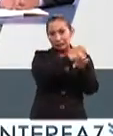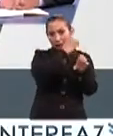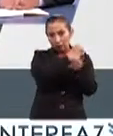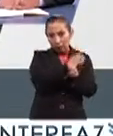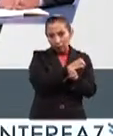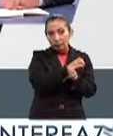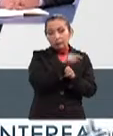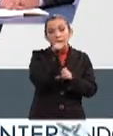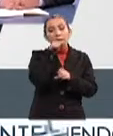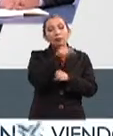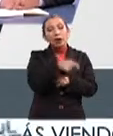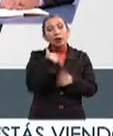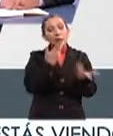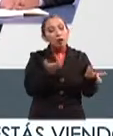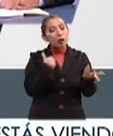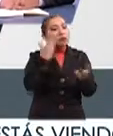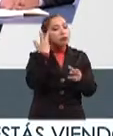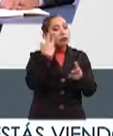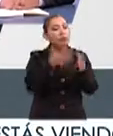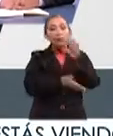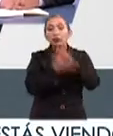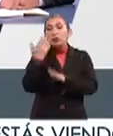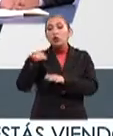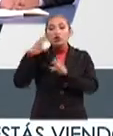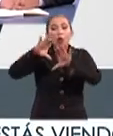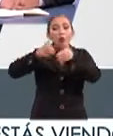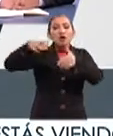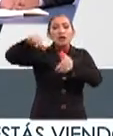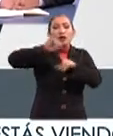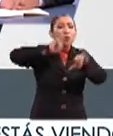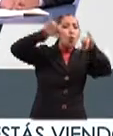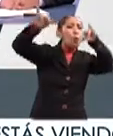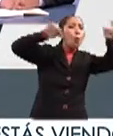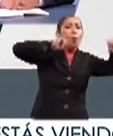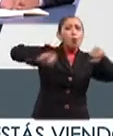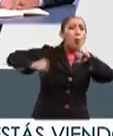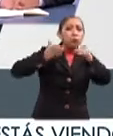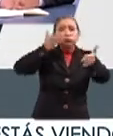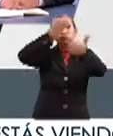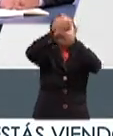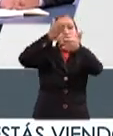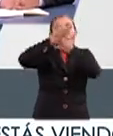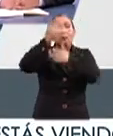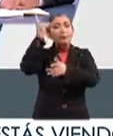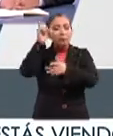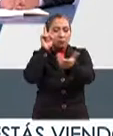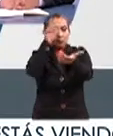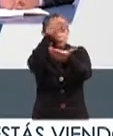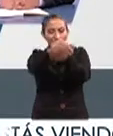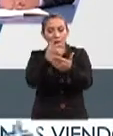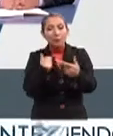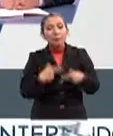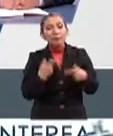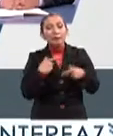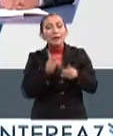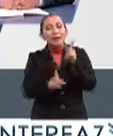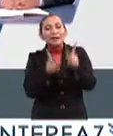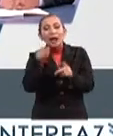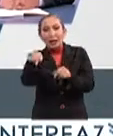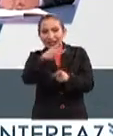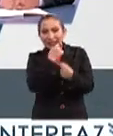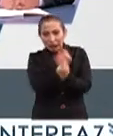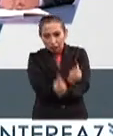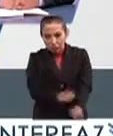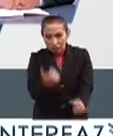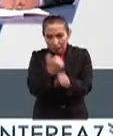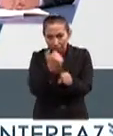Estado, donde nos movilizamos a comunidades de alto grado de marginación para platicar con chicos de primaria,